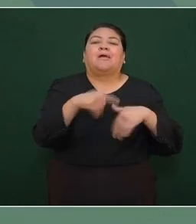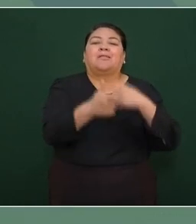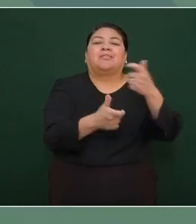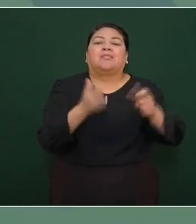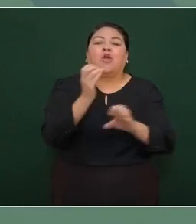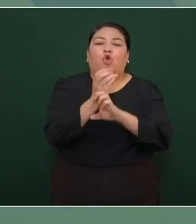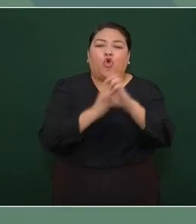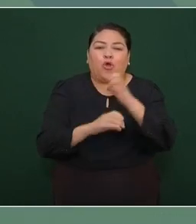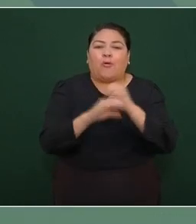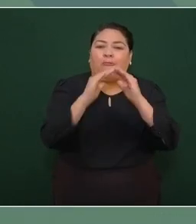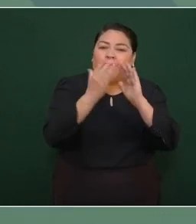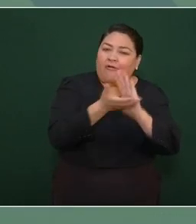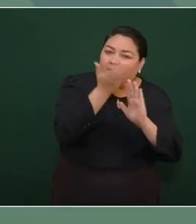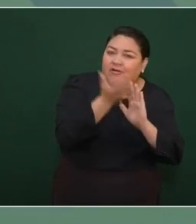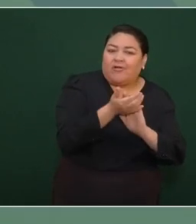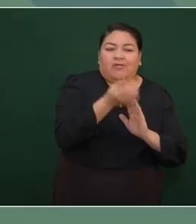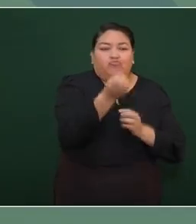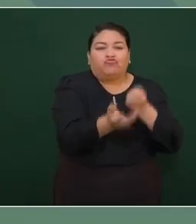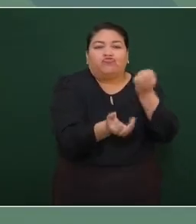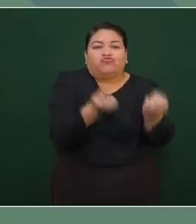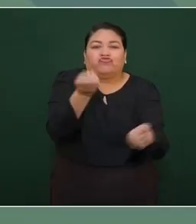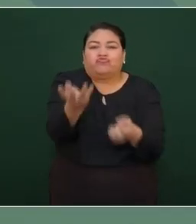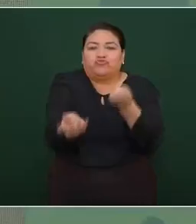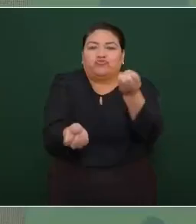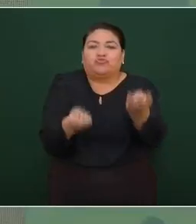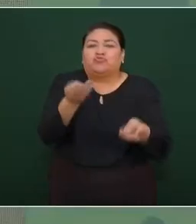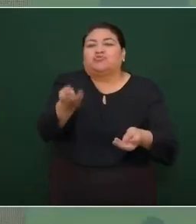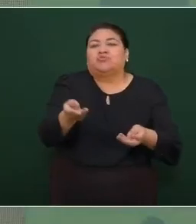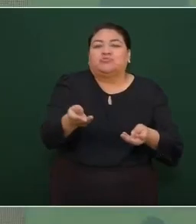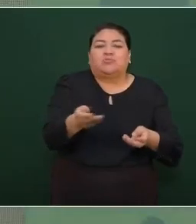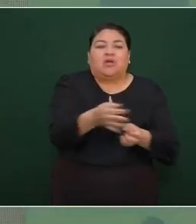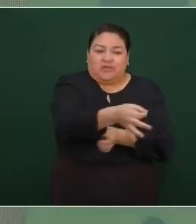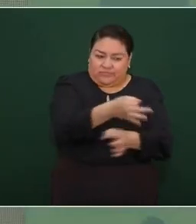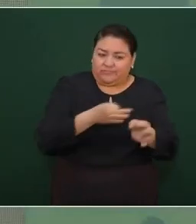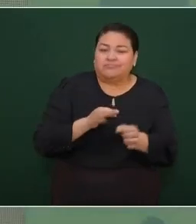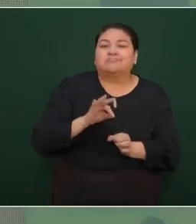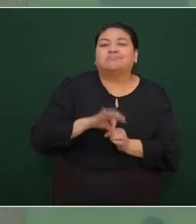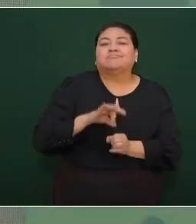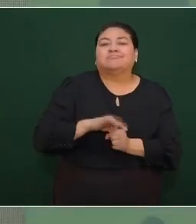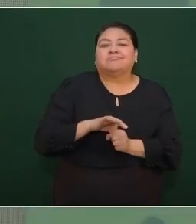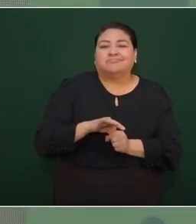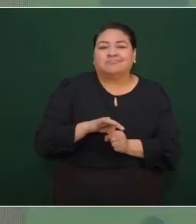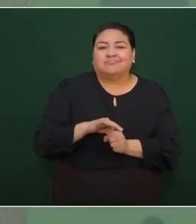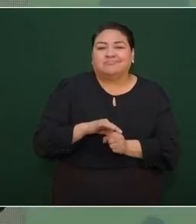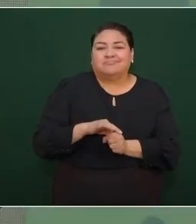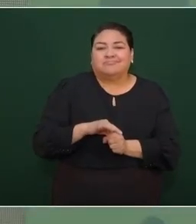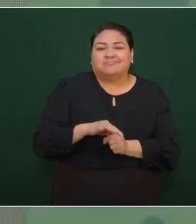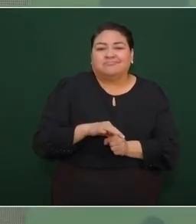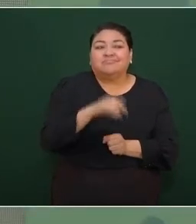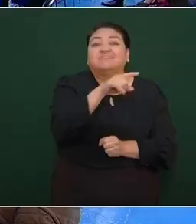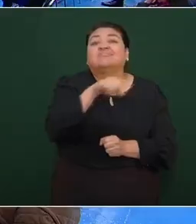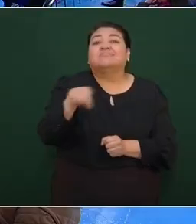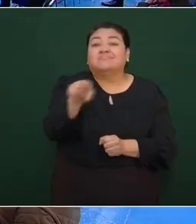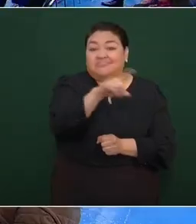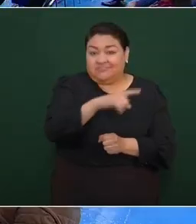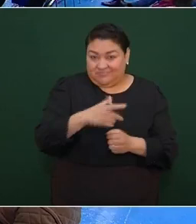materiales de construcción por los votos solo